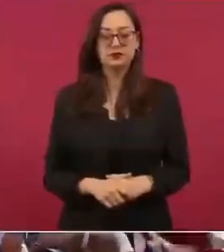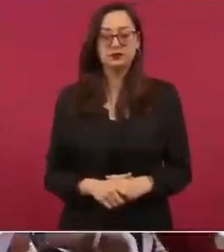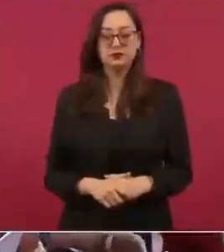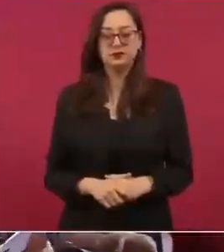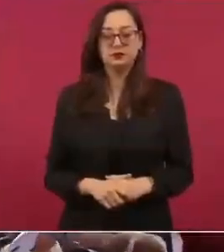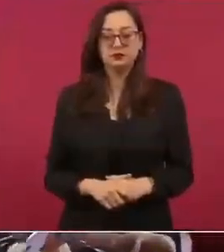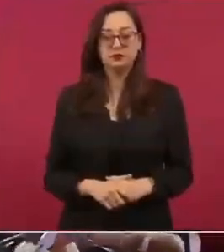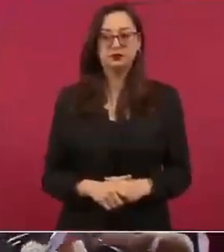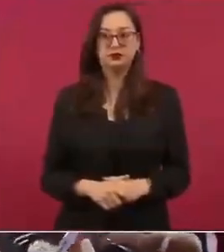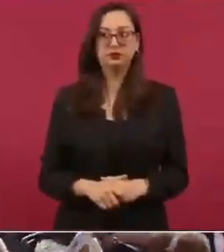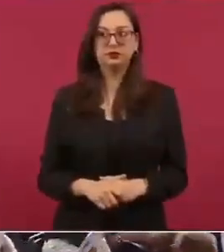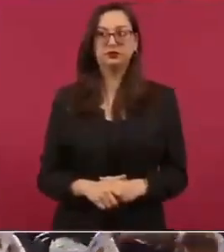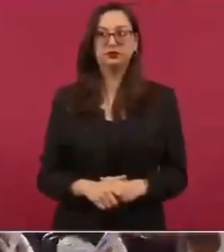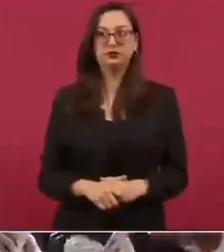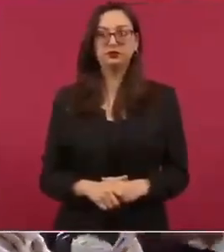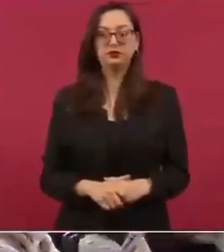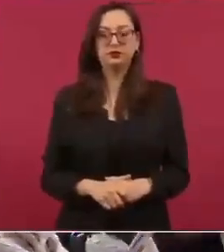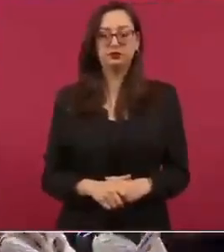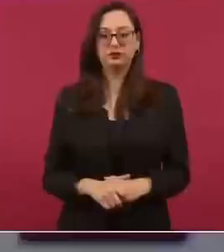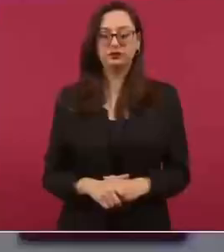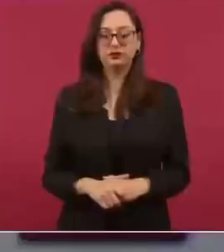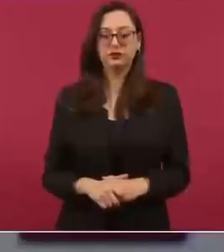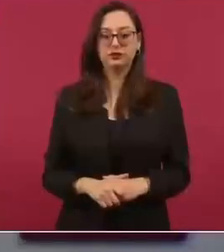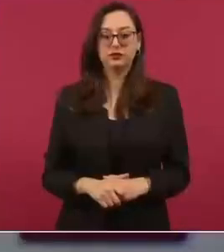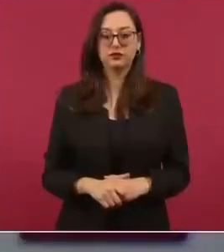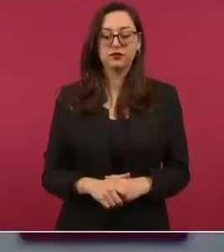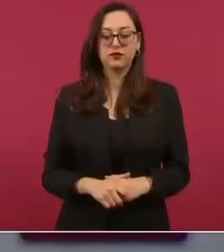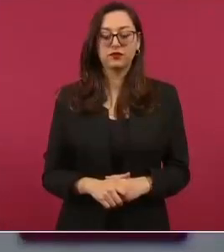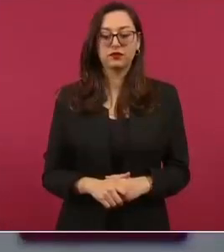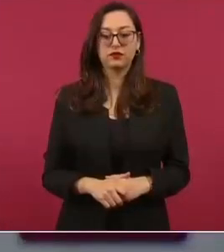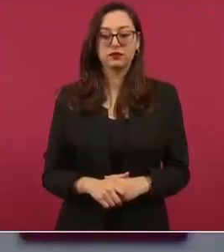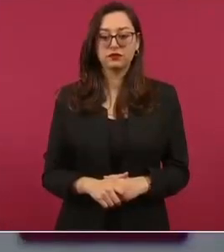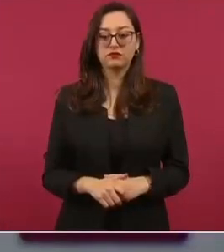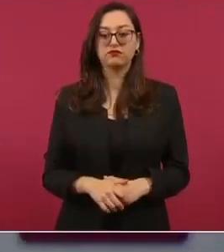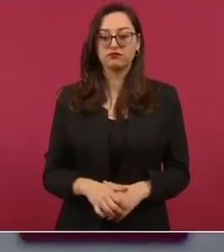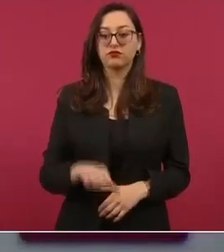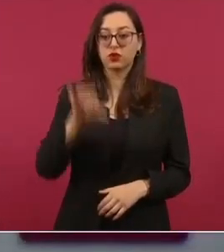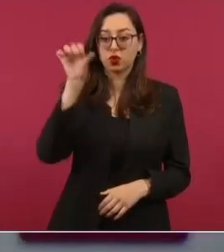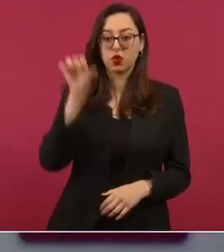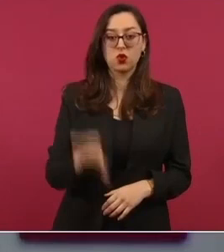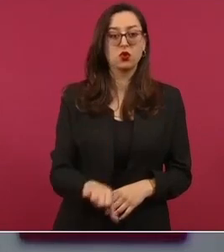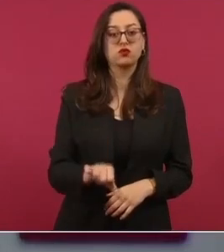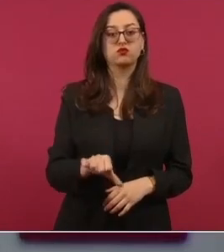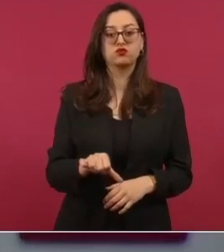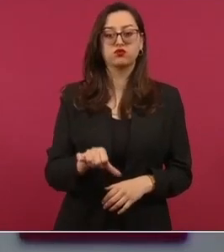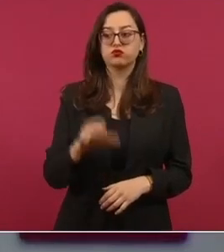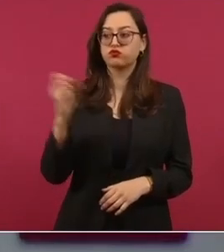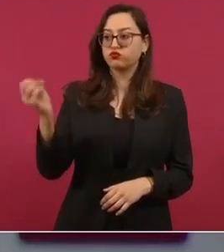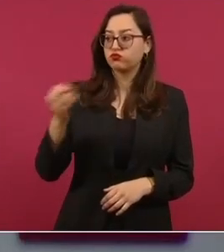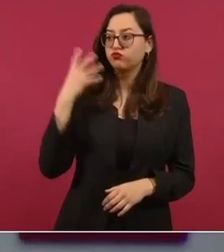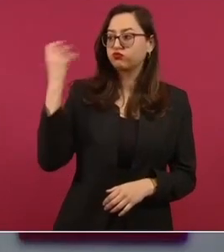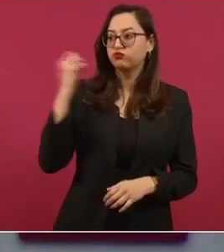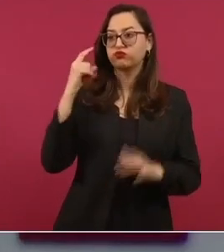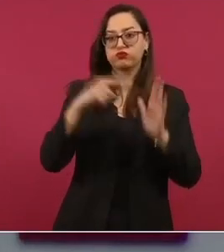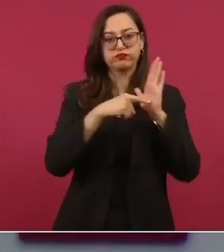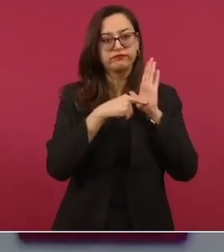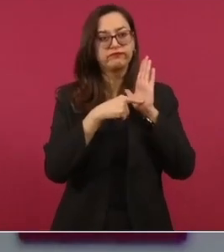Y les dedicamos a ellos este acto